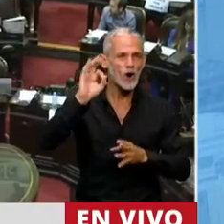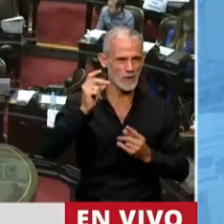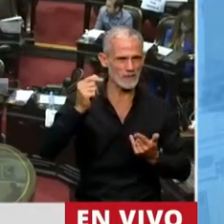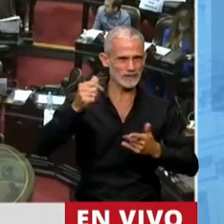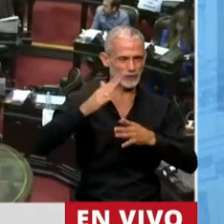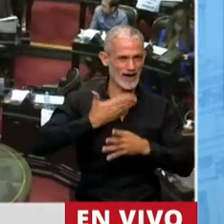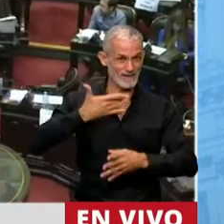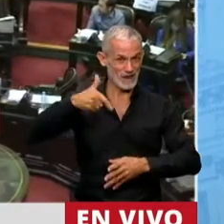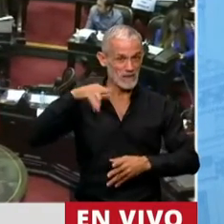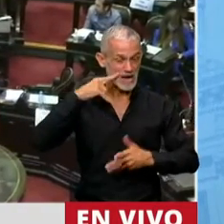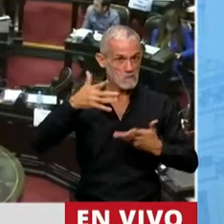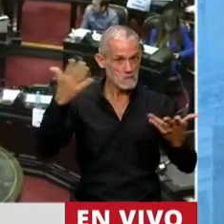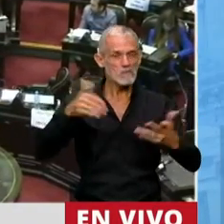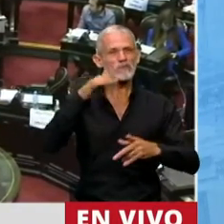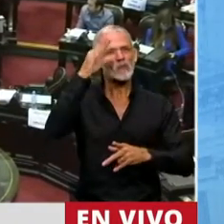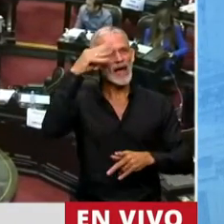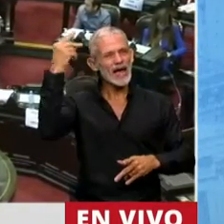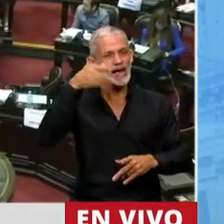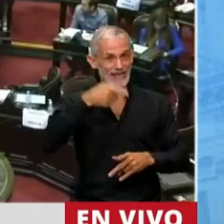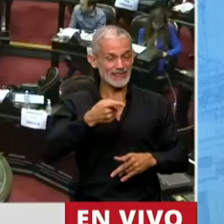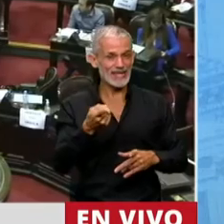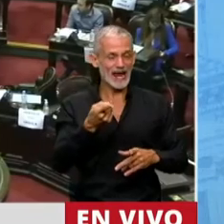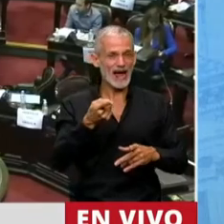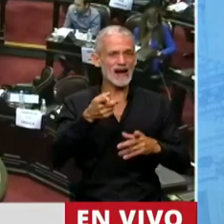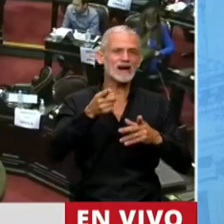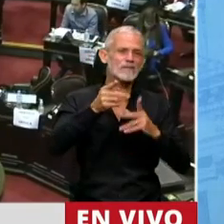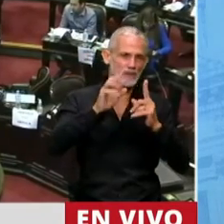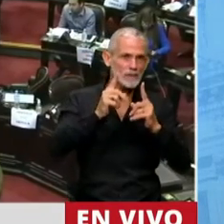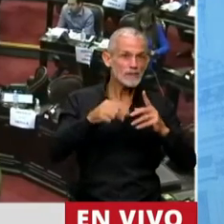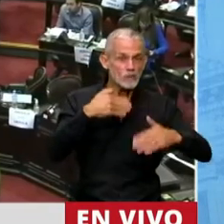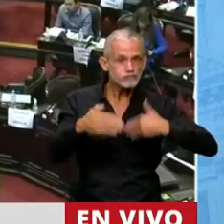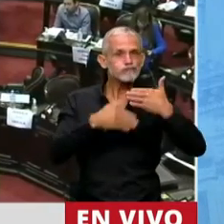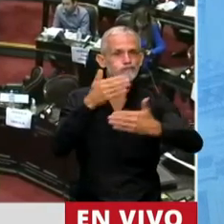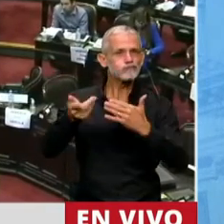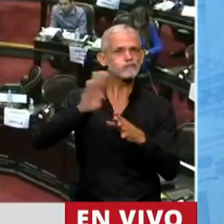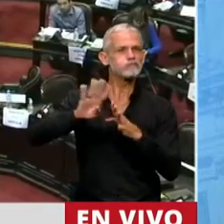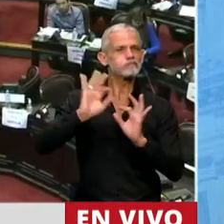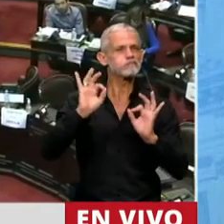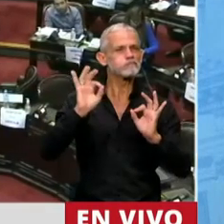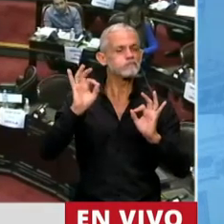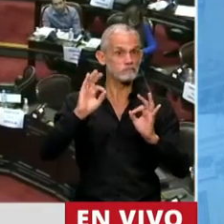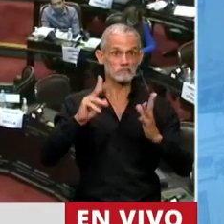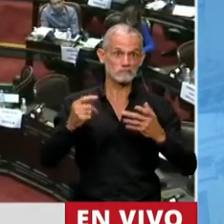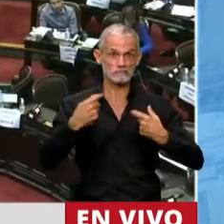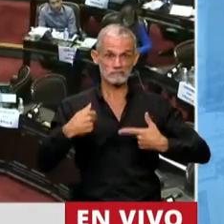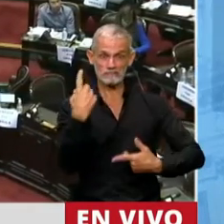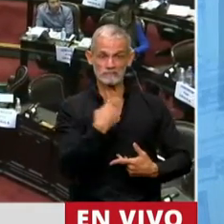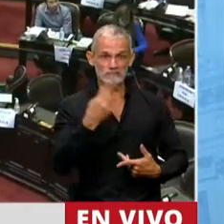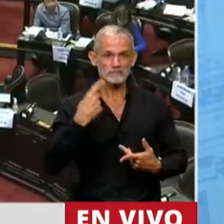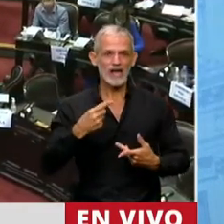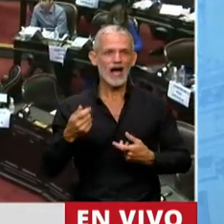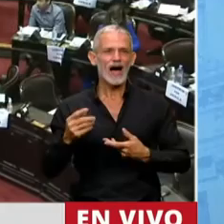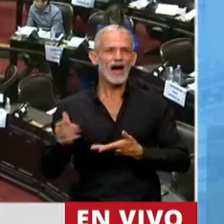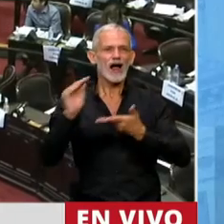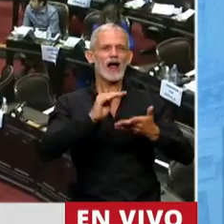Internacional, y luego Cristina Fernández de Kirchner continuó con ese proceso, y esto nos permitió entregar al